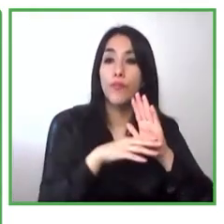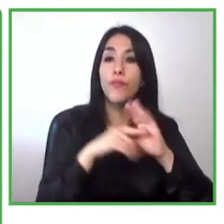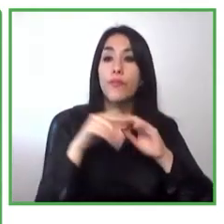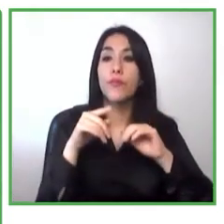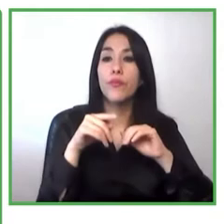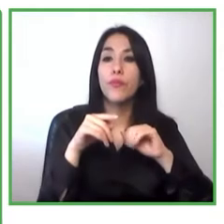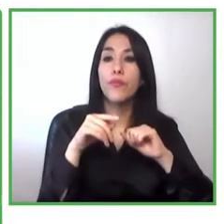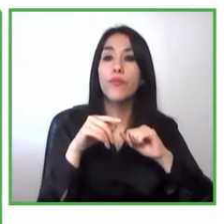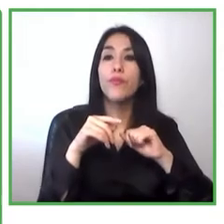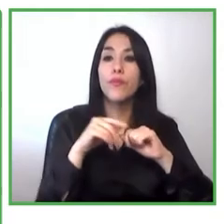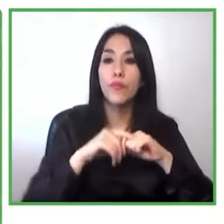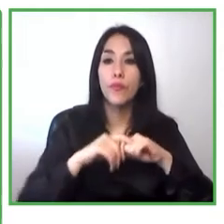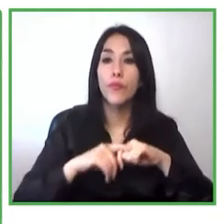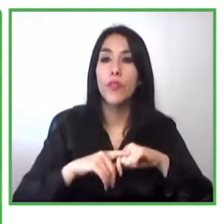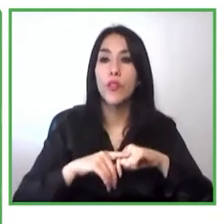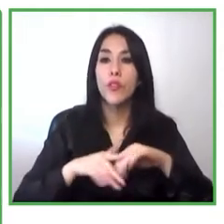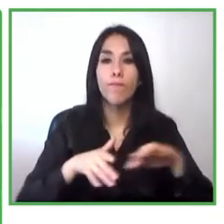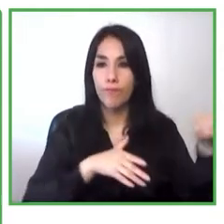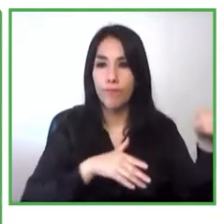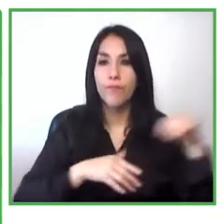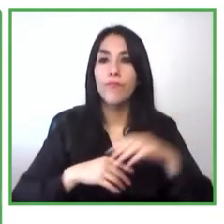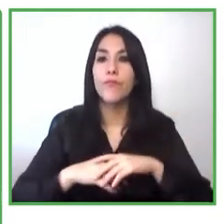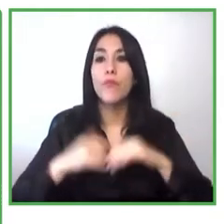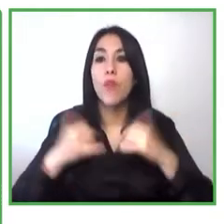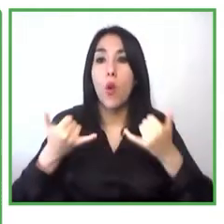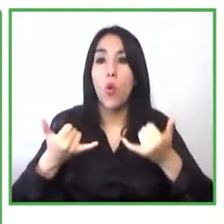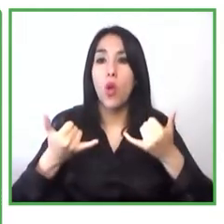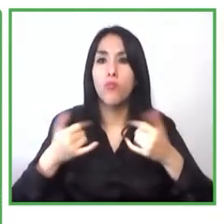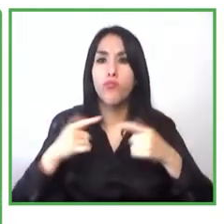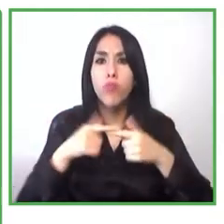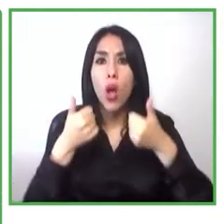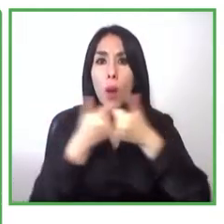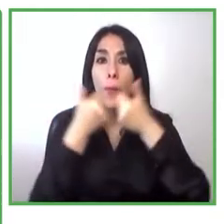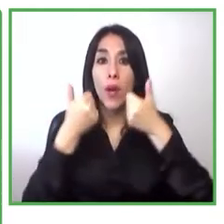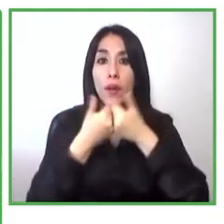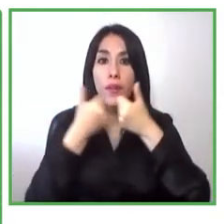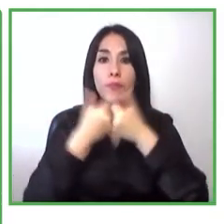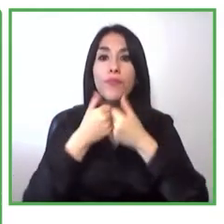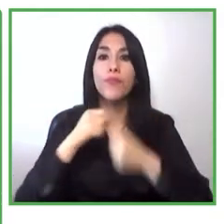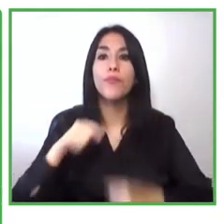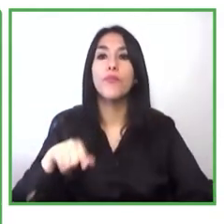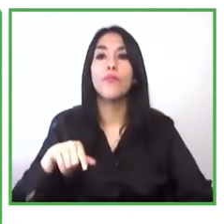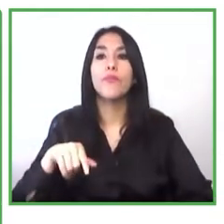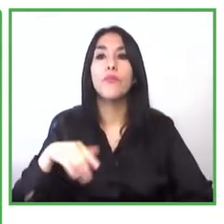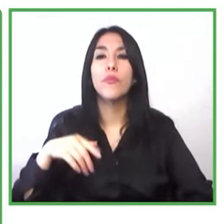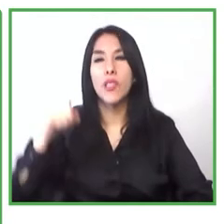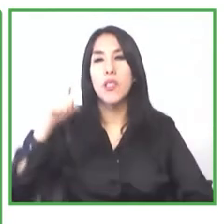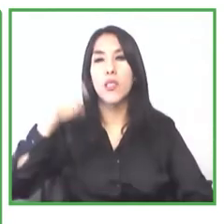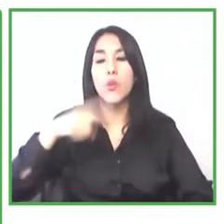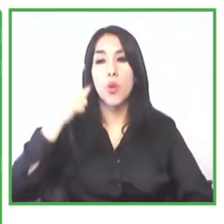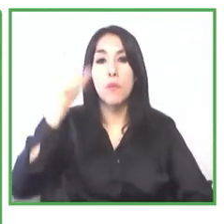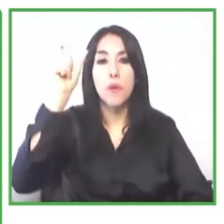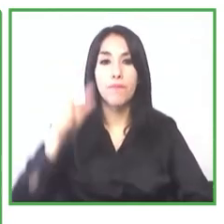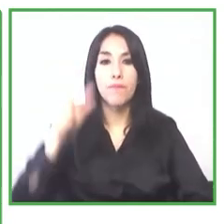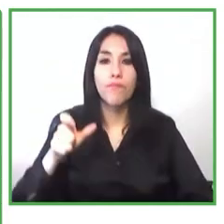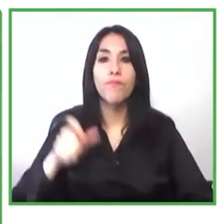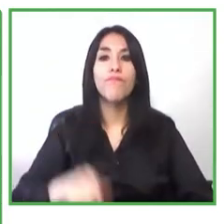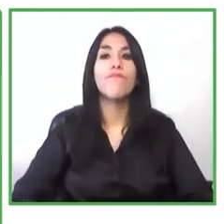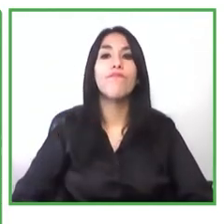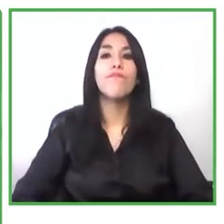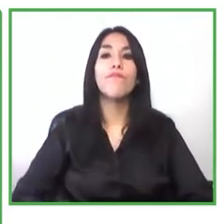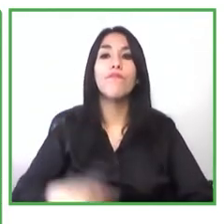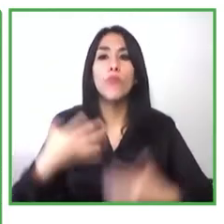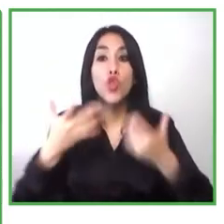las competencias y las motivaciones que necesita una persona para sacar un emprendimiento adelante son igual o